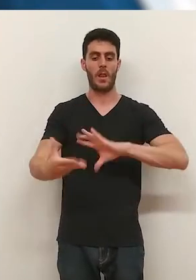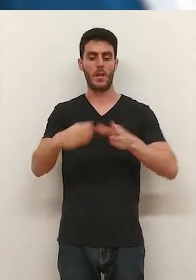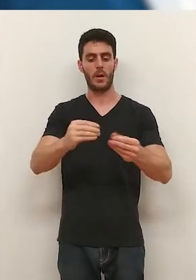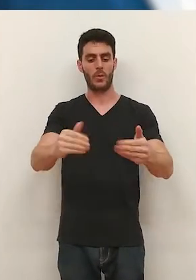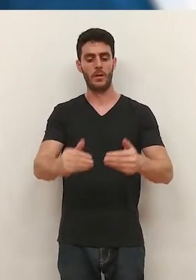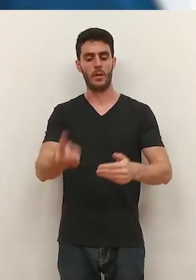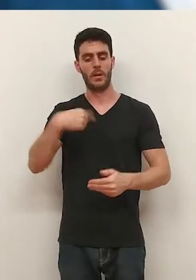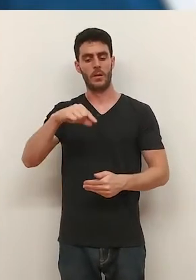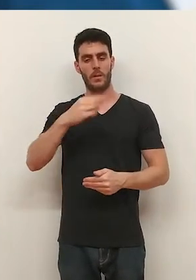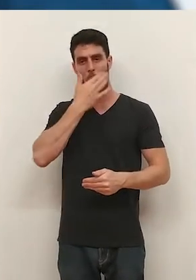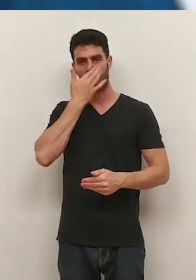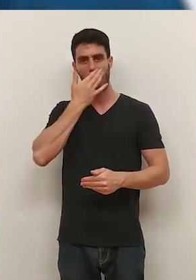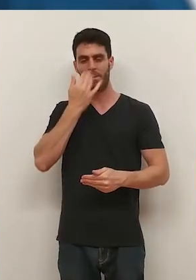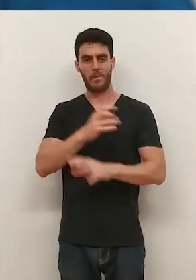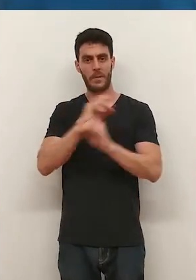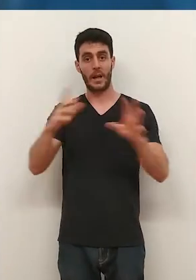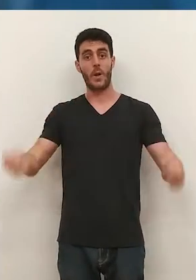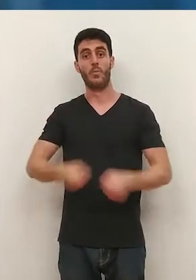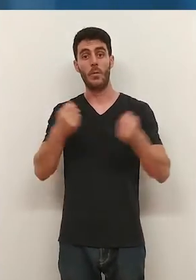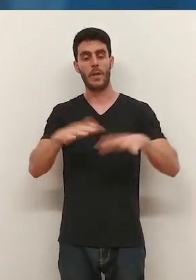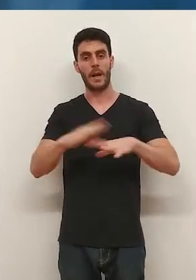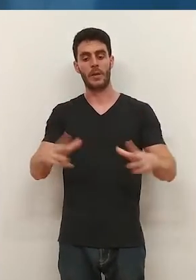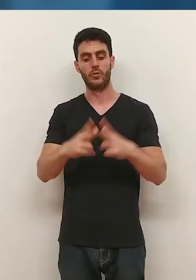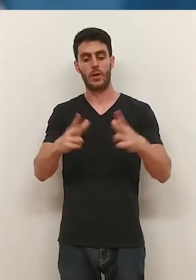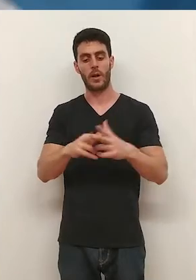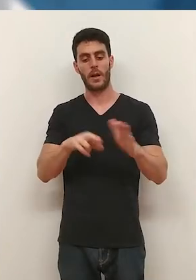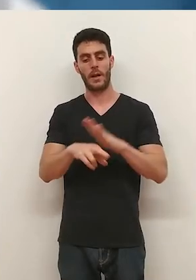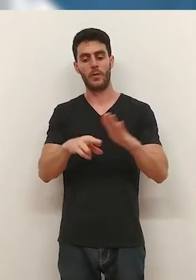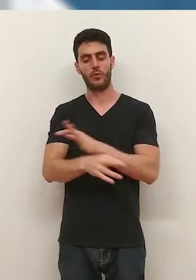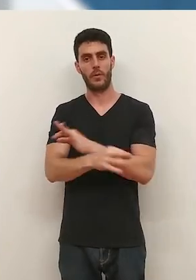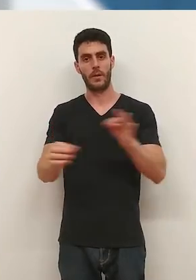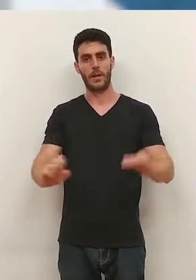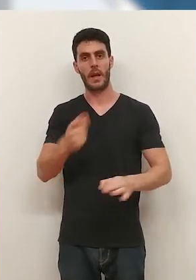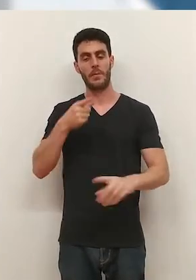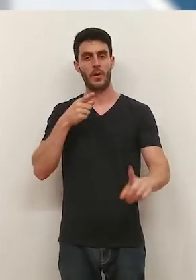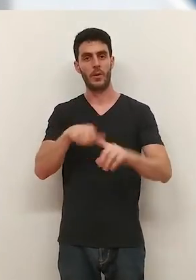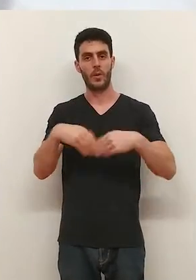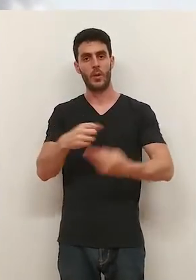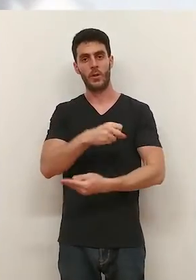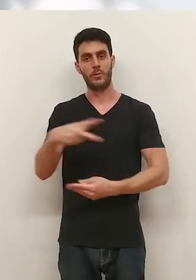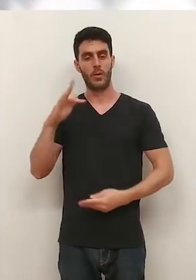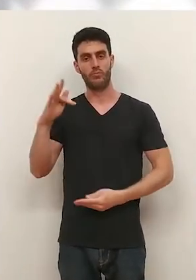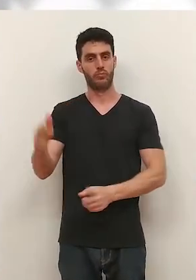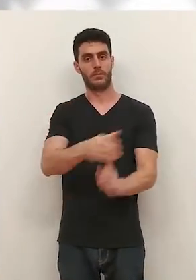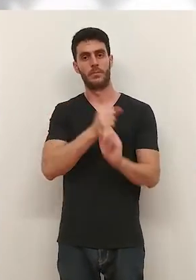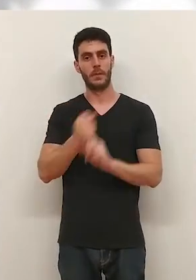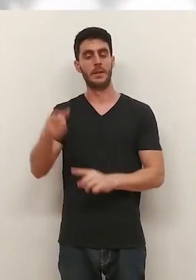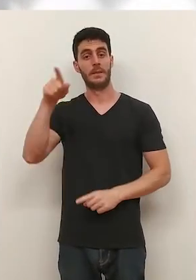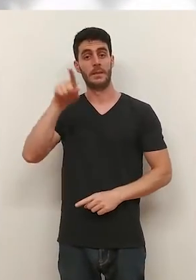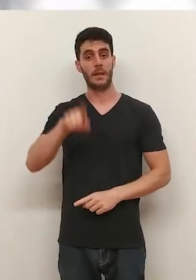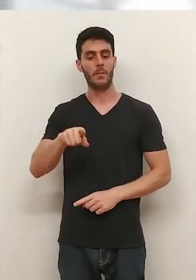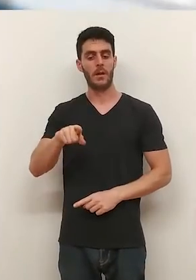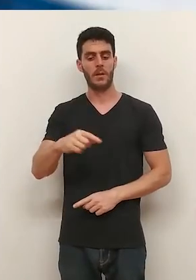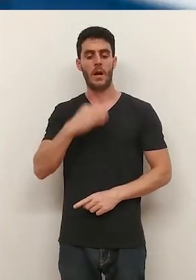mayoría de ellos no están digitalizados. Está claro que hoy en día la publicidad en redes es el recurso más eficiente para conseguir resultados